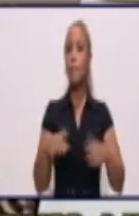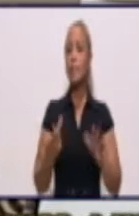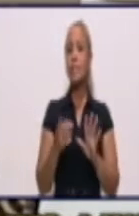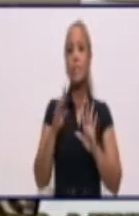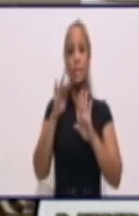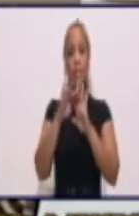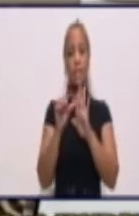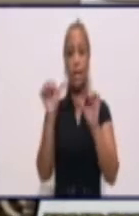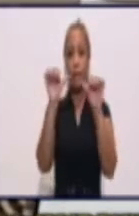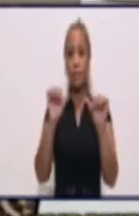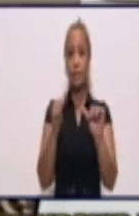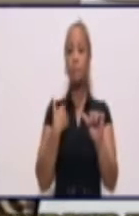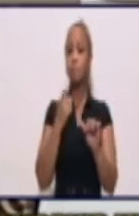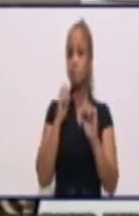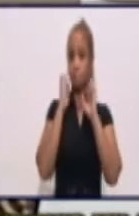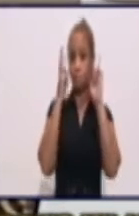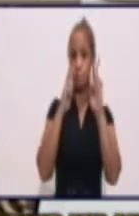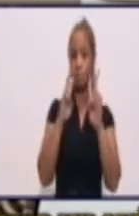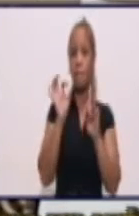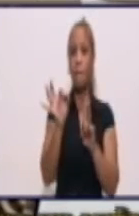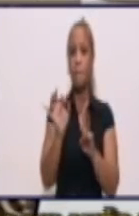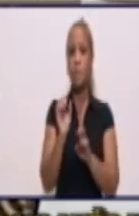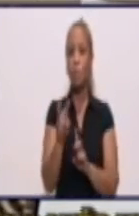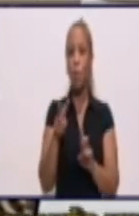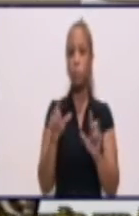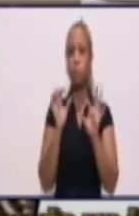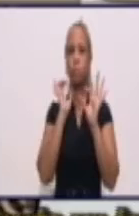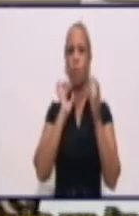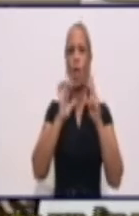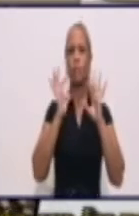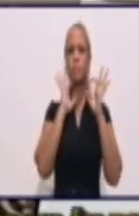va a salir en vivo por las redes.